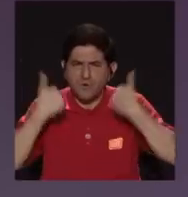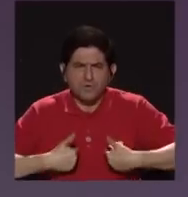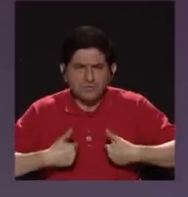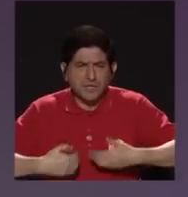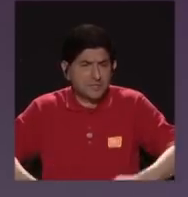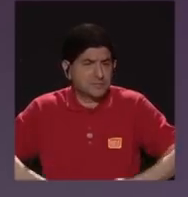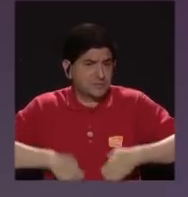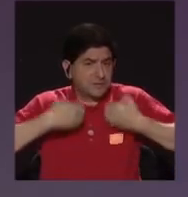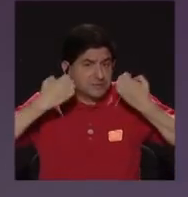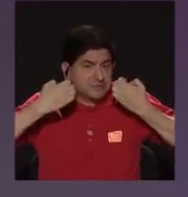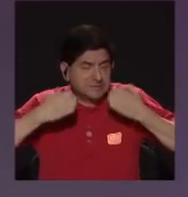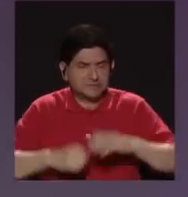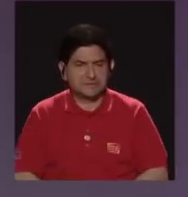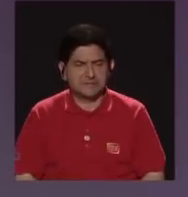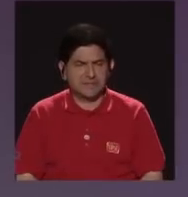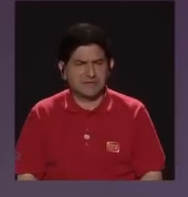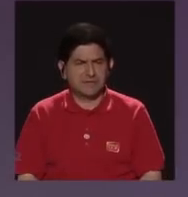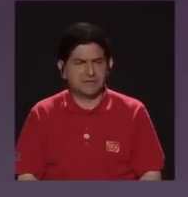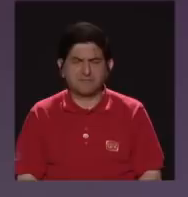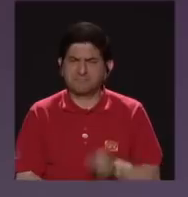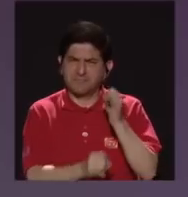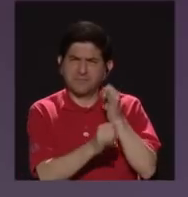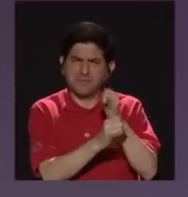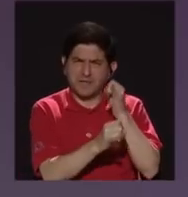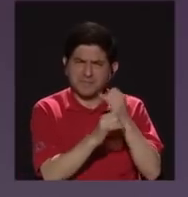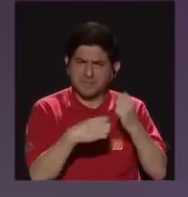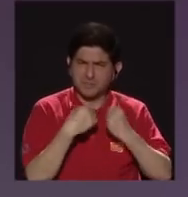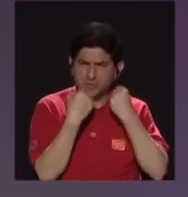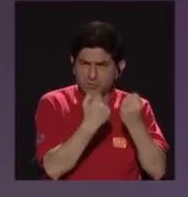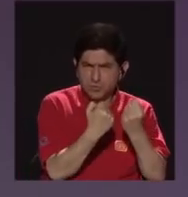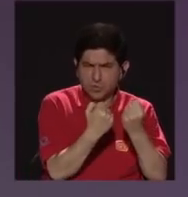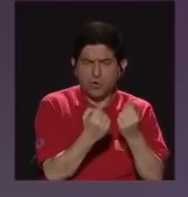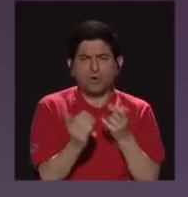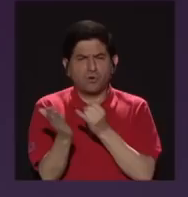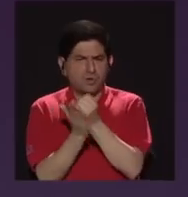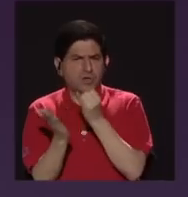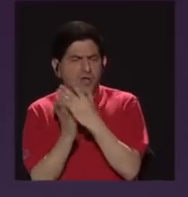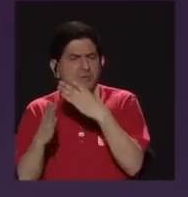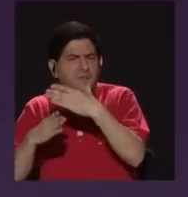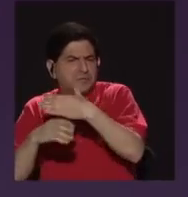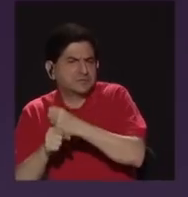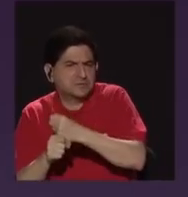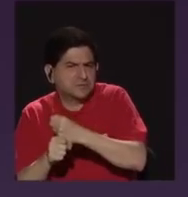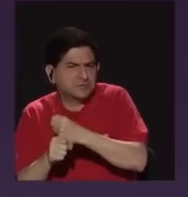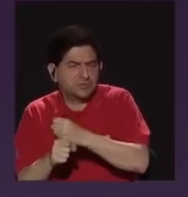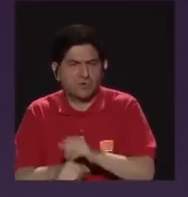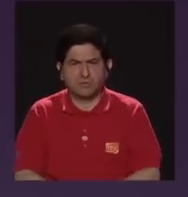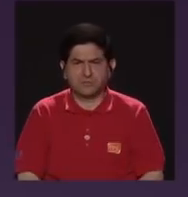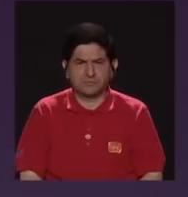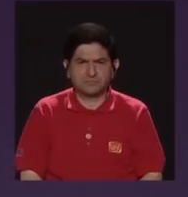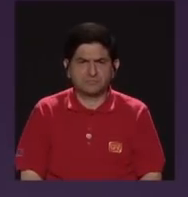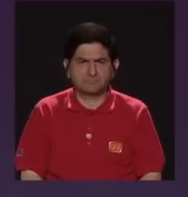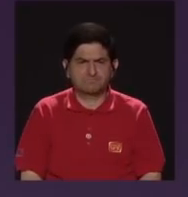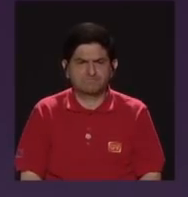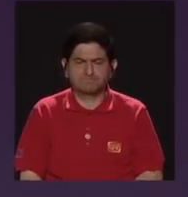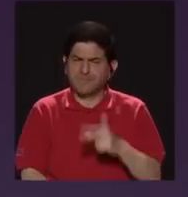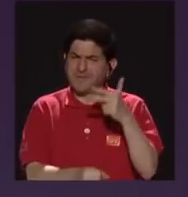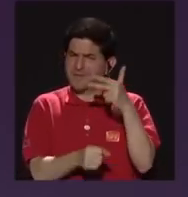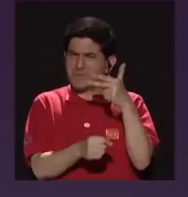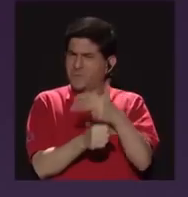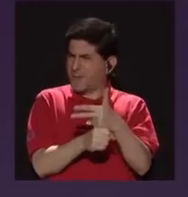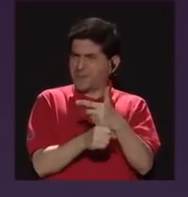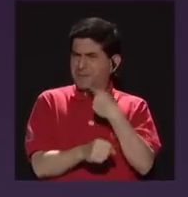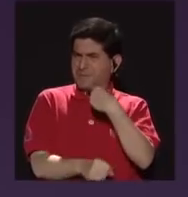haber por la parte de fortalecer la institucionalidad, hacer investigación? Si Guatemala